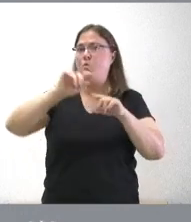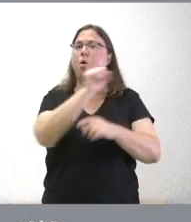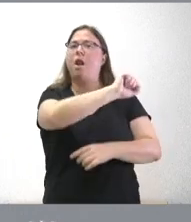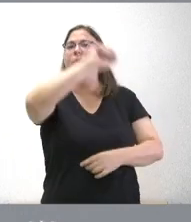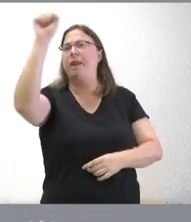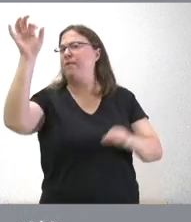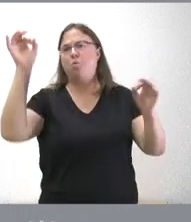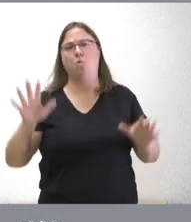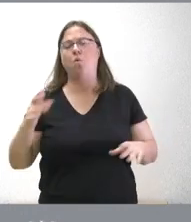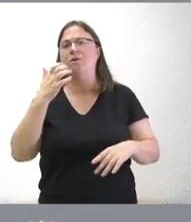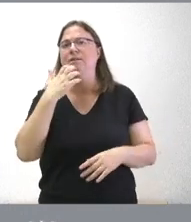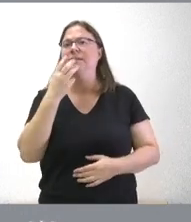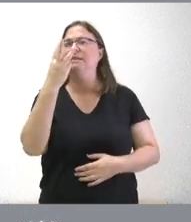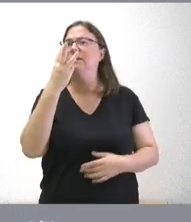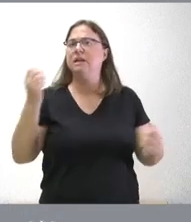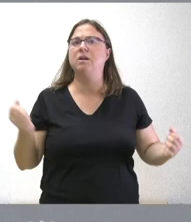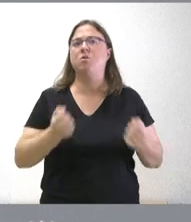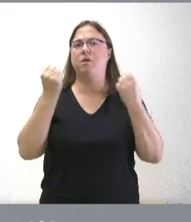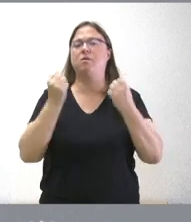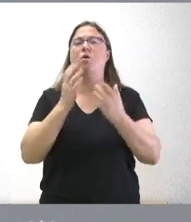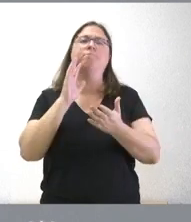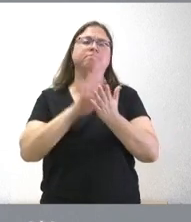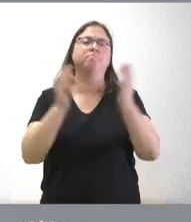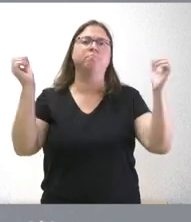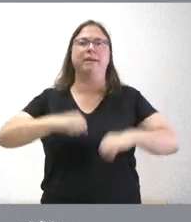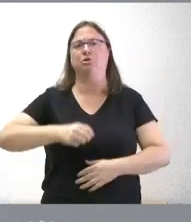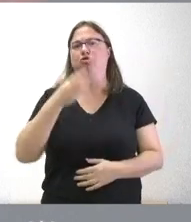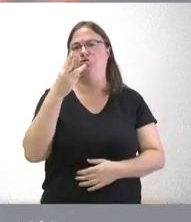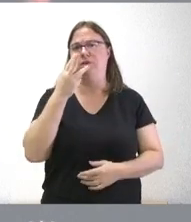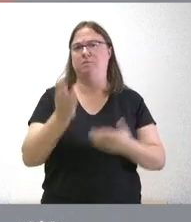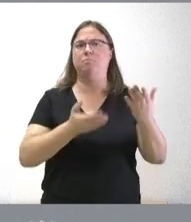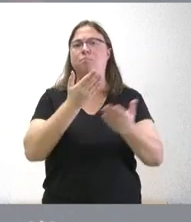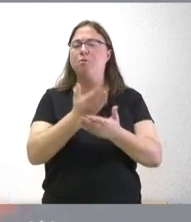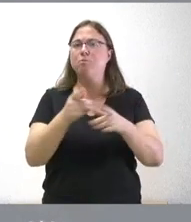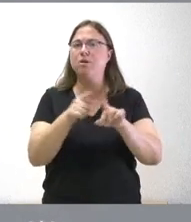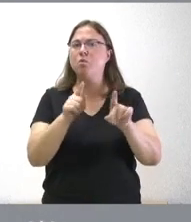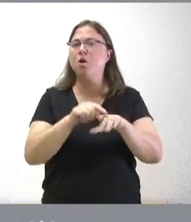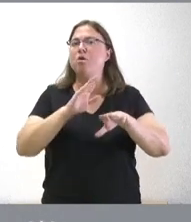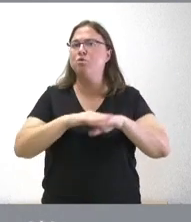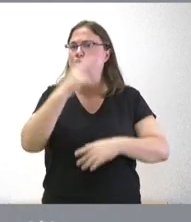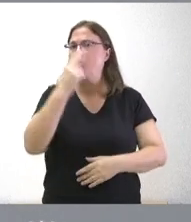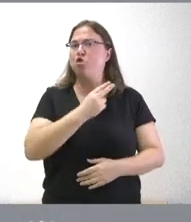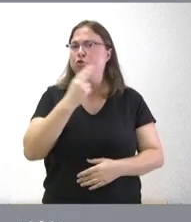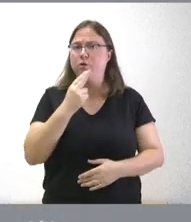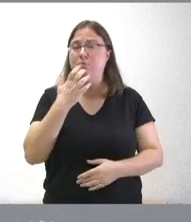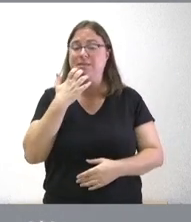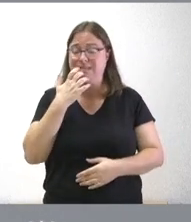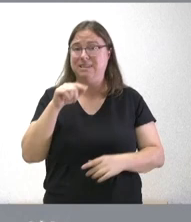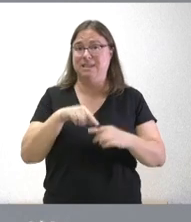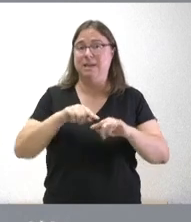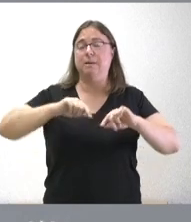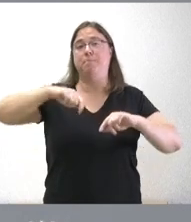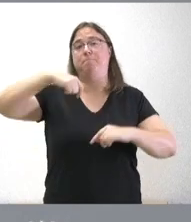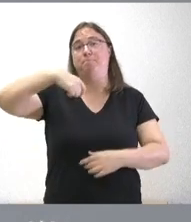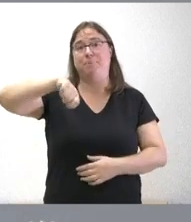de inversión y de actuaciones son tres actuaciones o tres pactos que ha propuesto el presidente de la Junta sobre este asunto oficialmente le confirmo que el presidente como comprometió